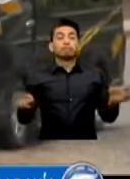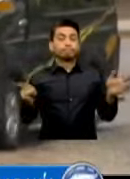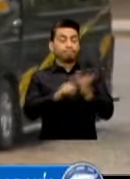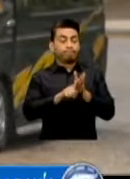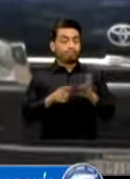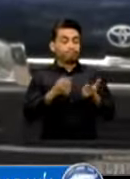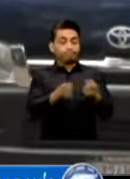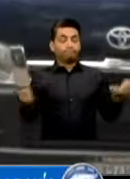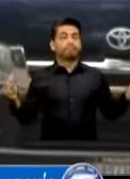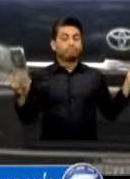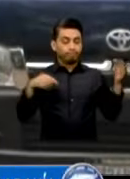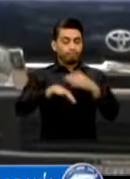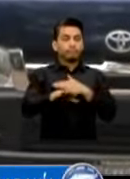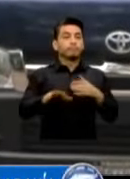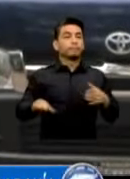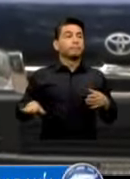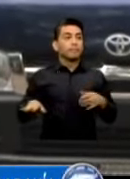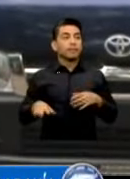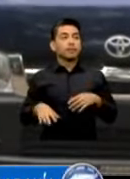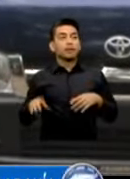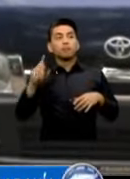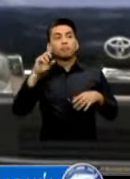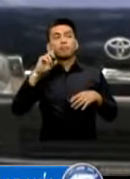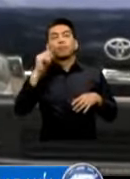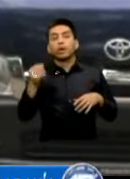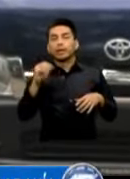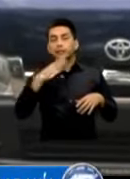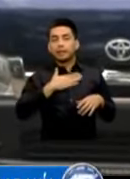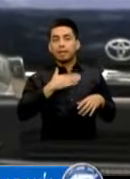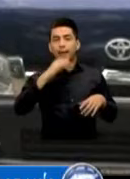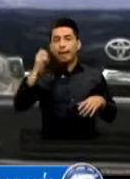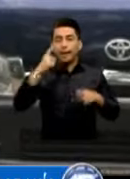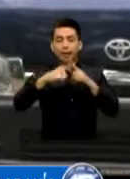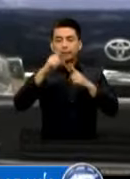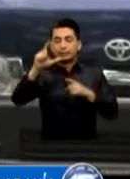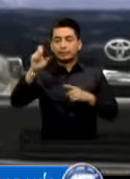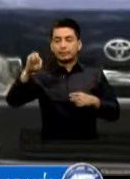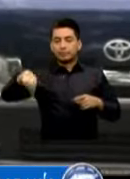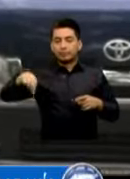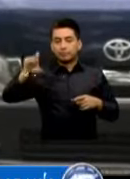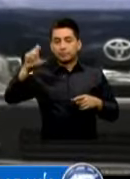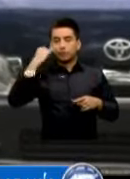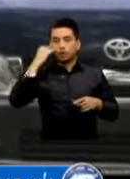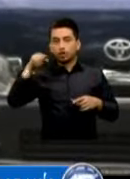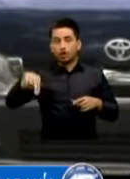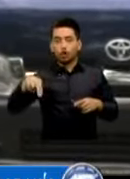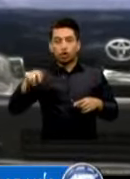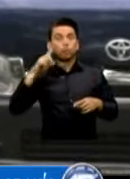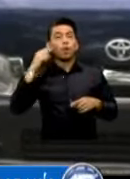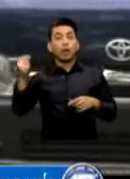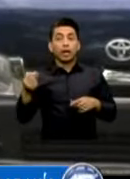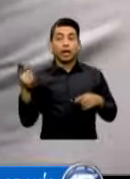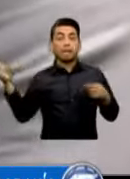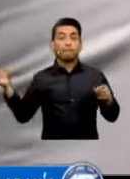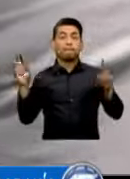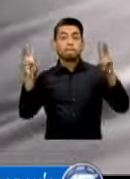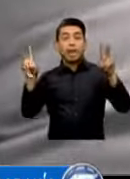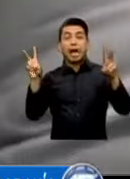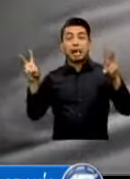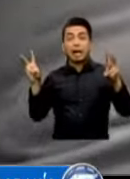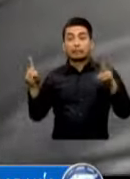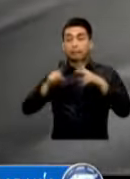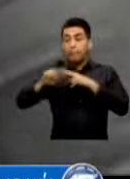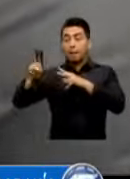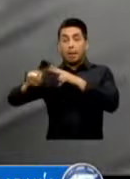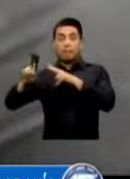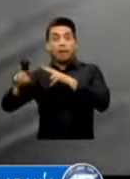generar Desplazamiento De pandilleros A este país Es cada vez Que El Salvador Extiende O ha extendido Por un